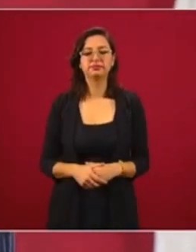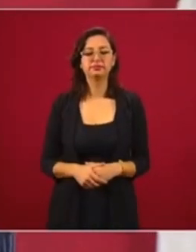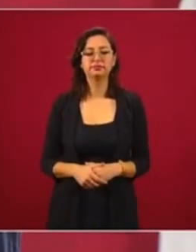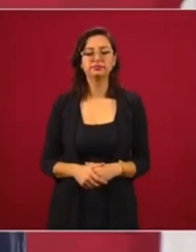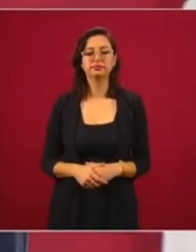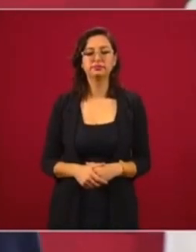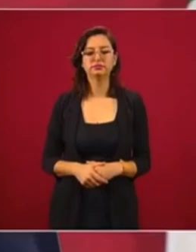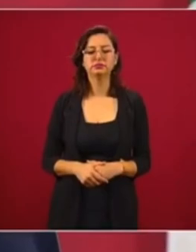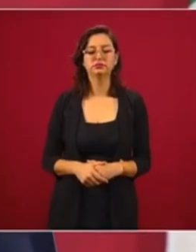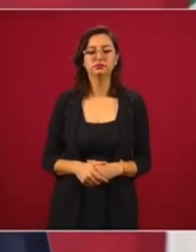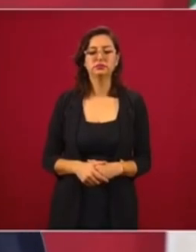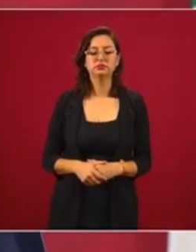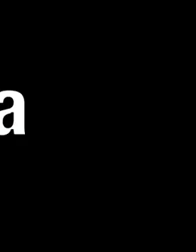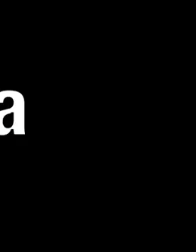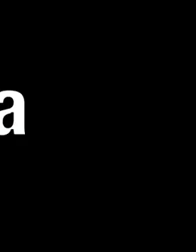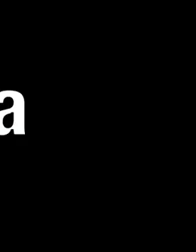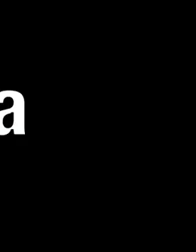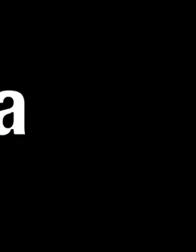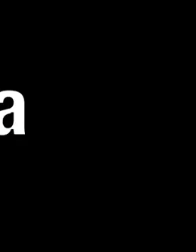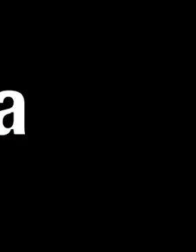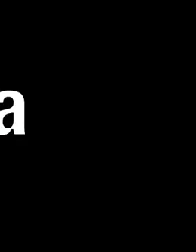Y todos tenemos que ayudar.